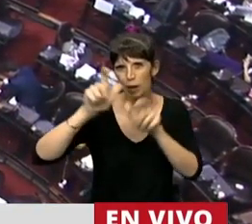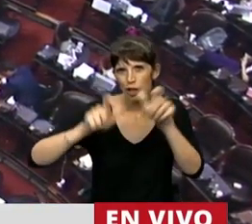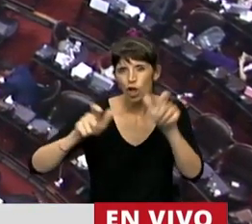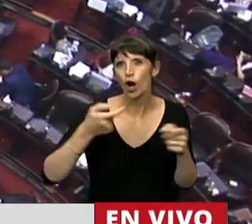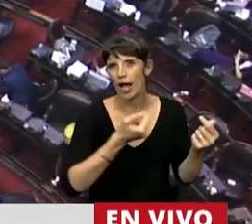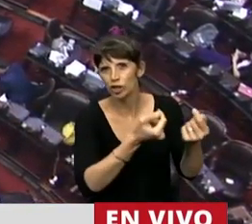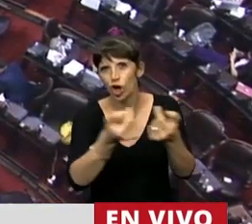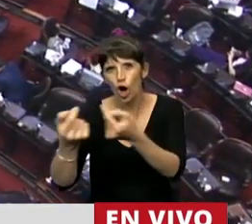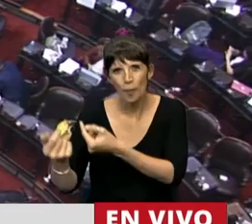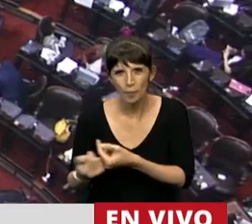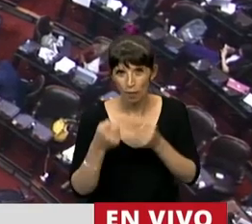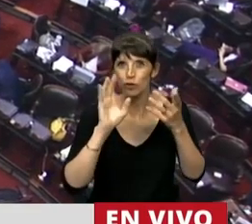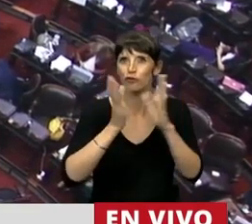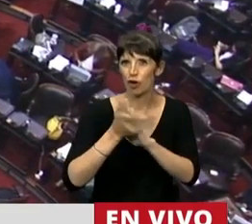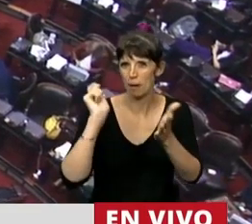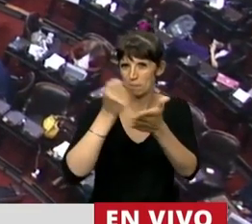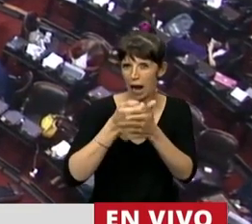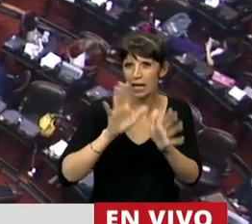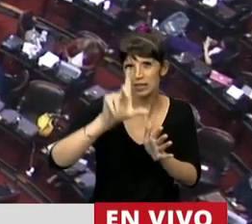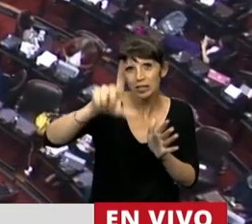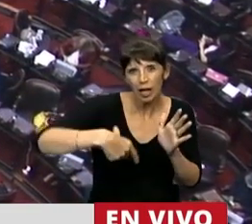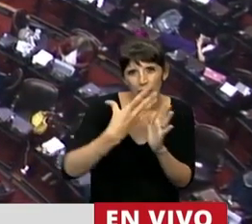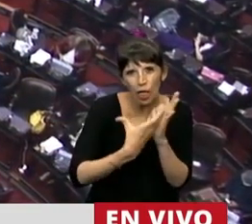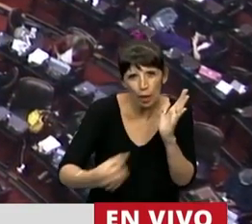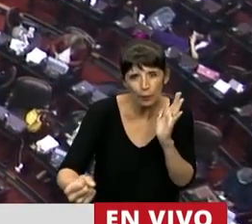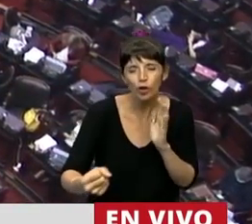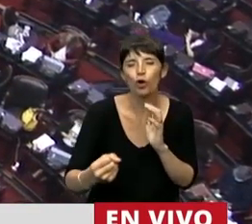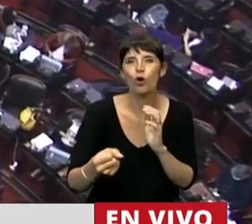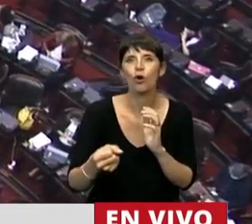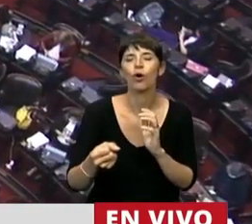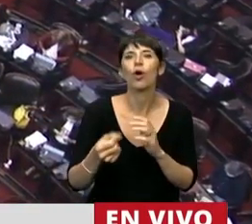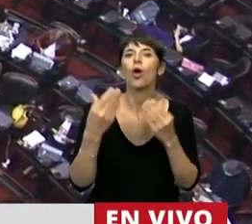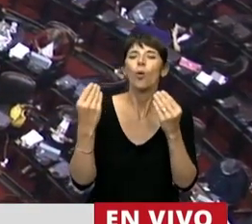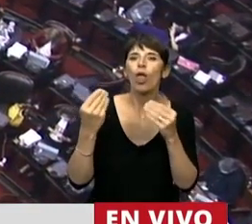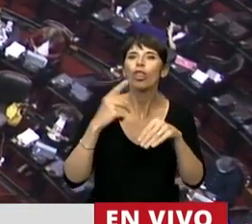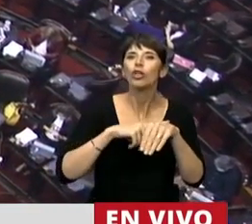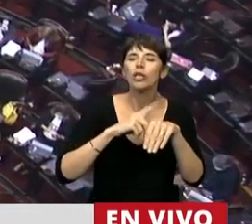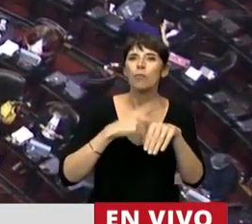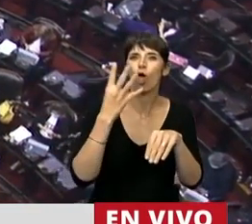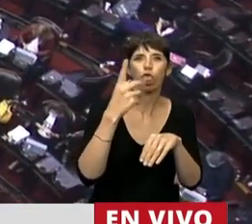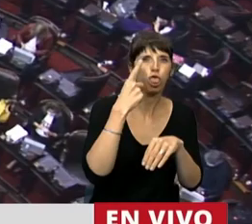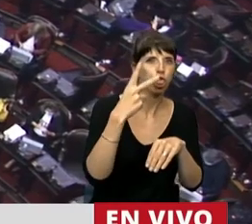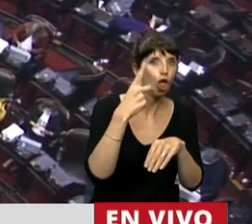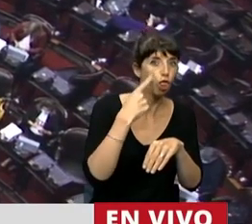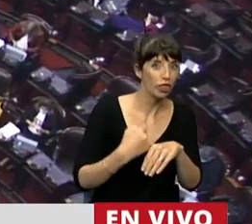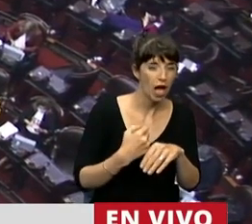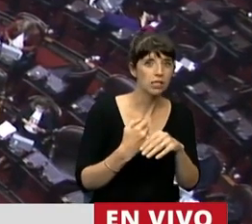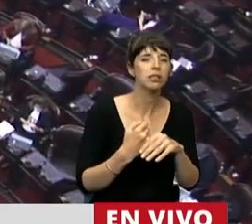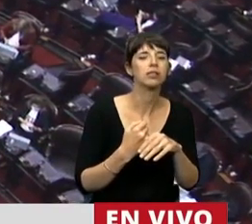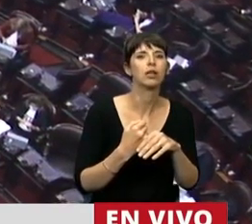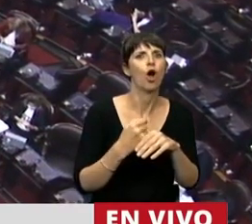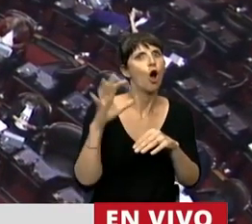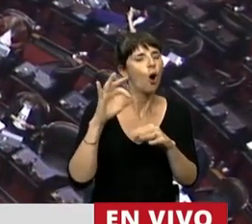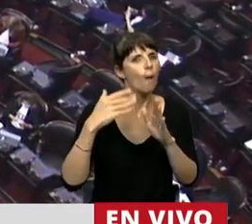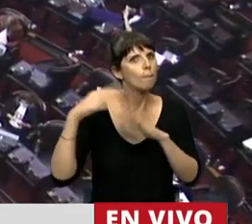representa una contribución muy importante para el sector porque se trata de un volumen de